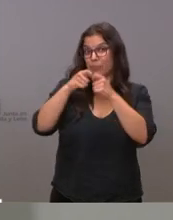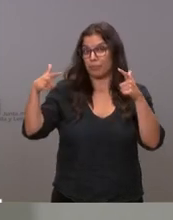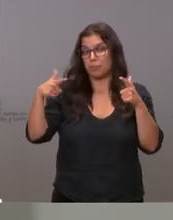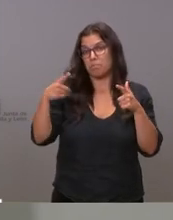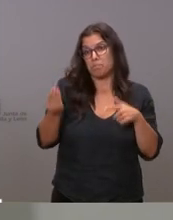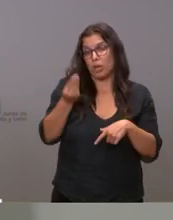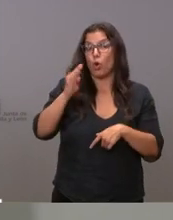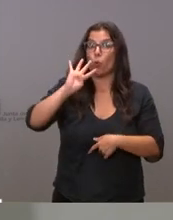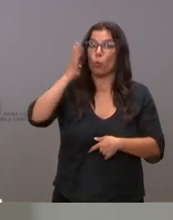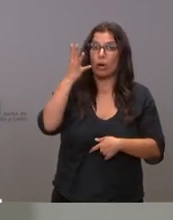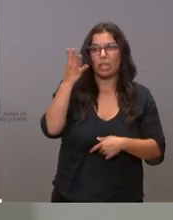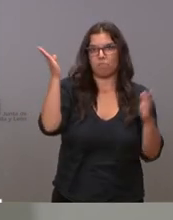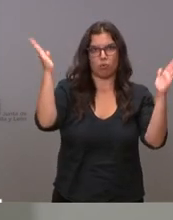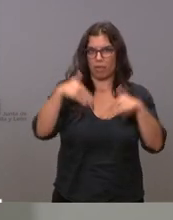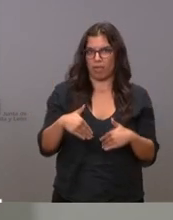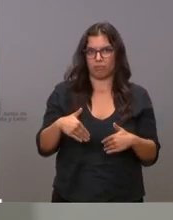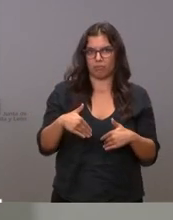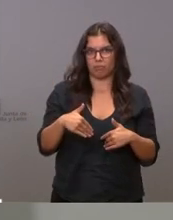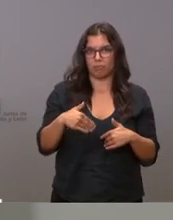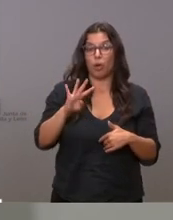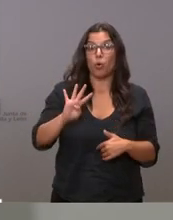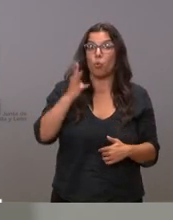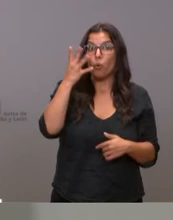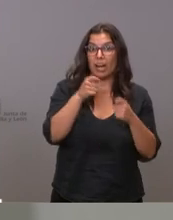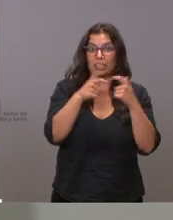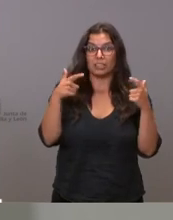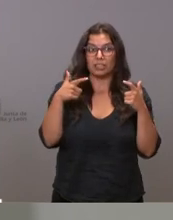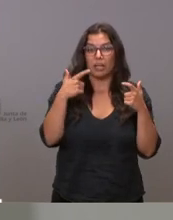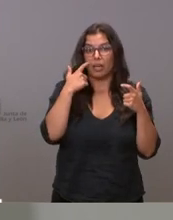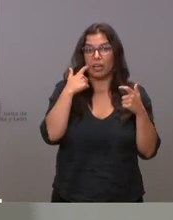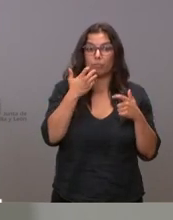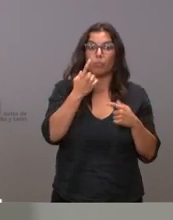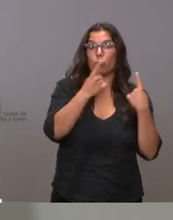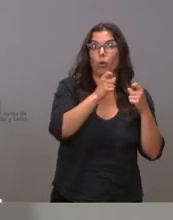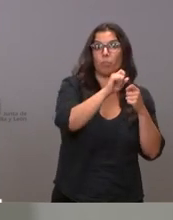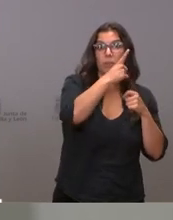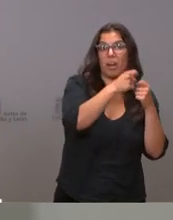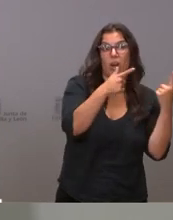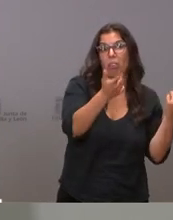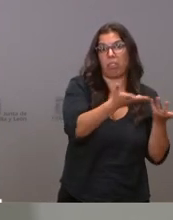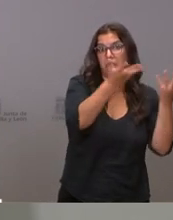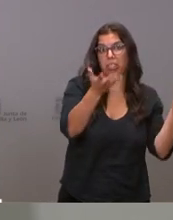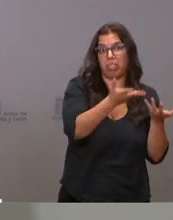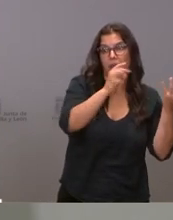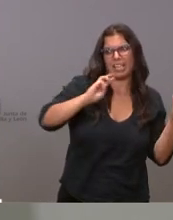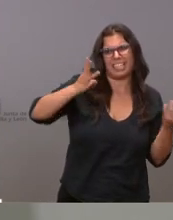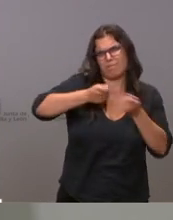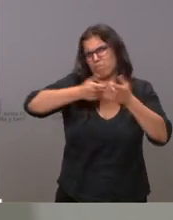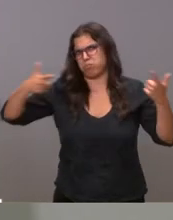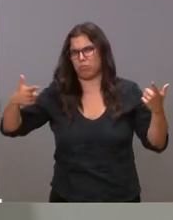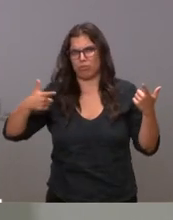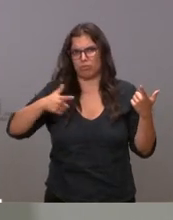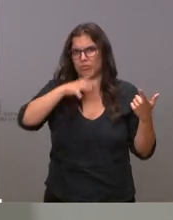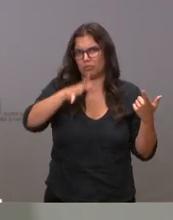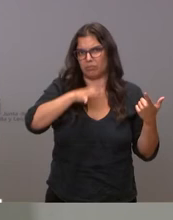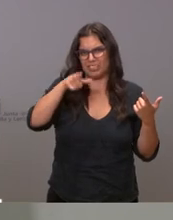mejor y una cuarta inexistente hay gente que tuvo no tuvo una primera ola prácticamente y tuvo una tercera ola que metió